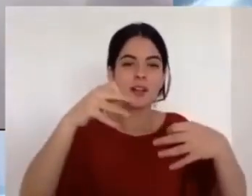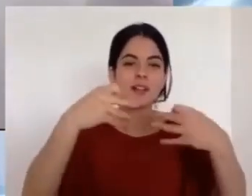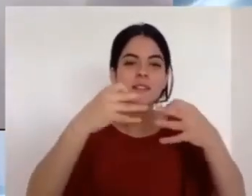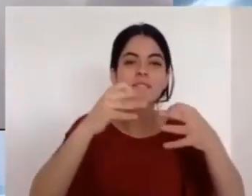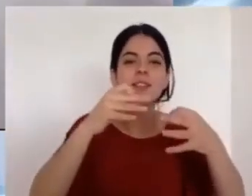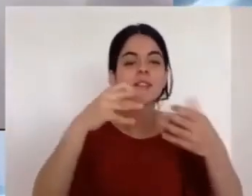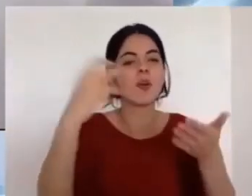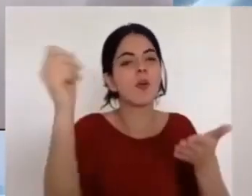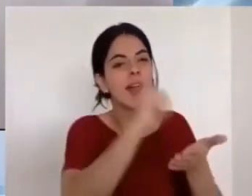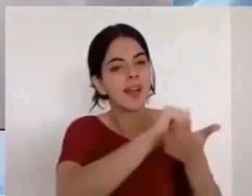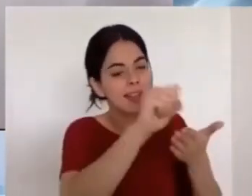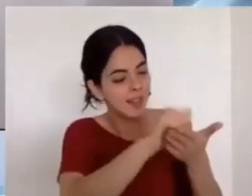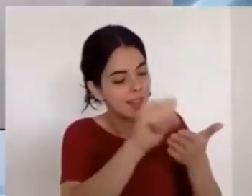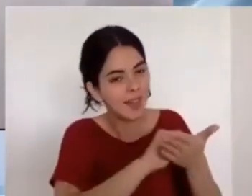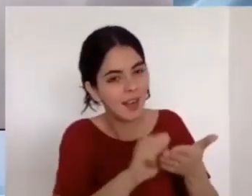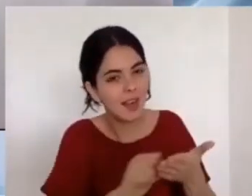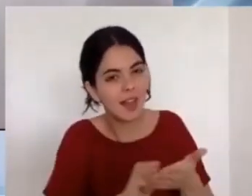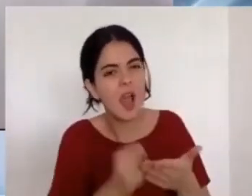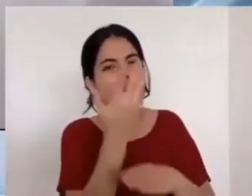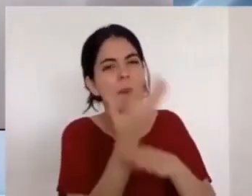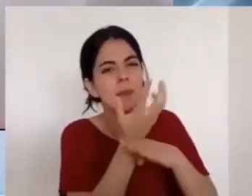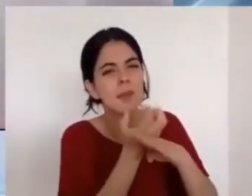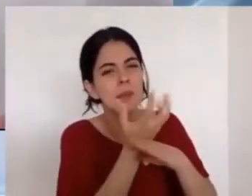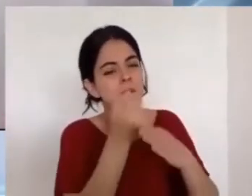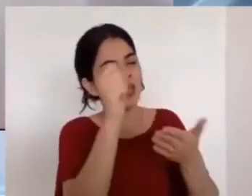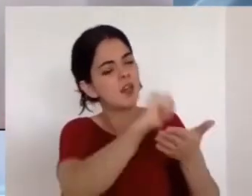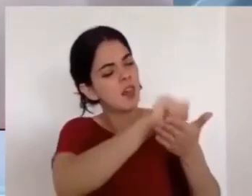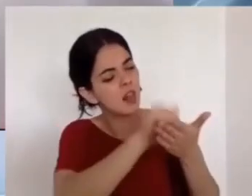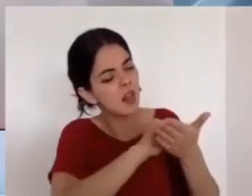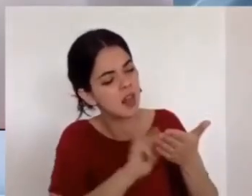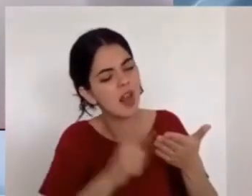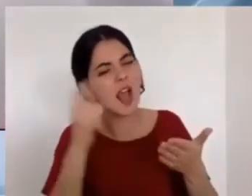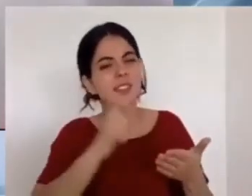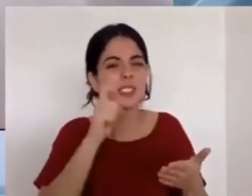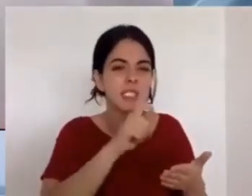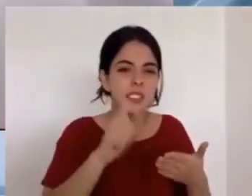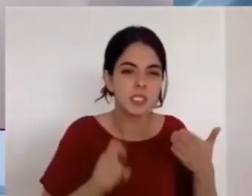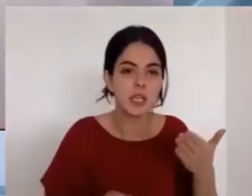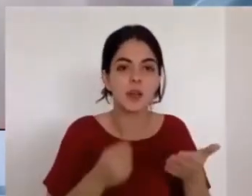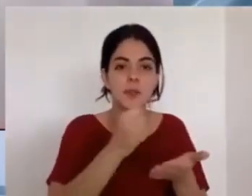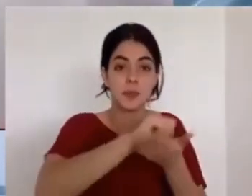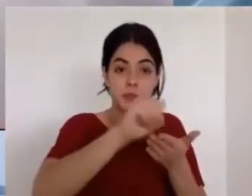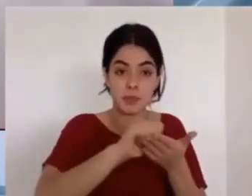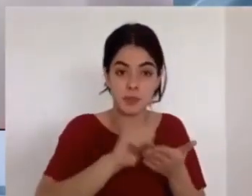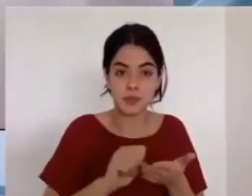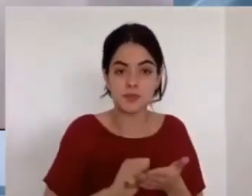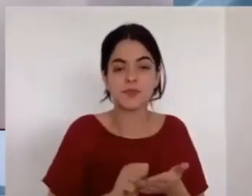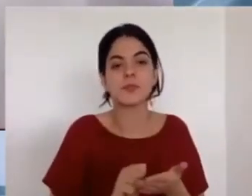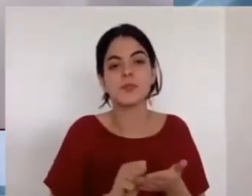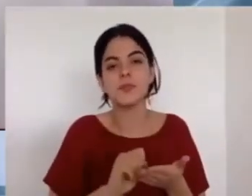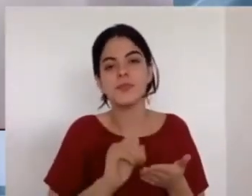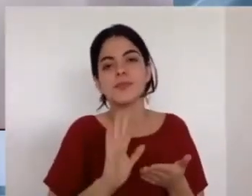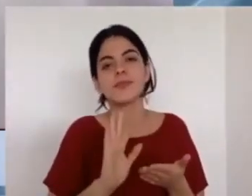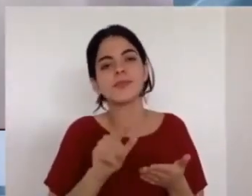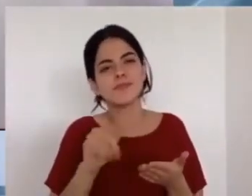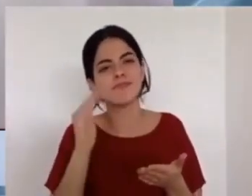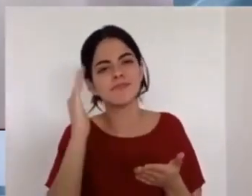Y yo he notado, no sé si usted también, que la mayoría de las veces